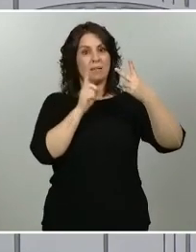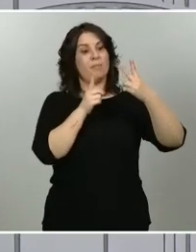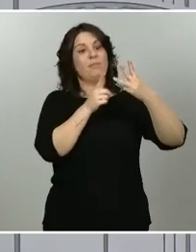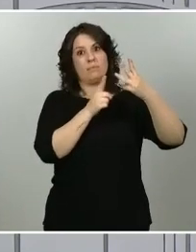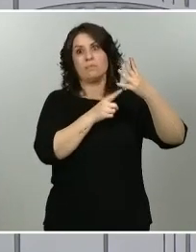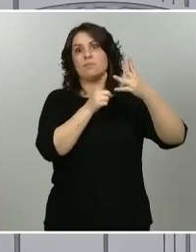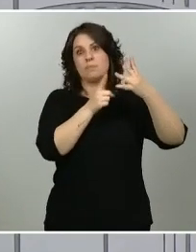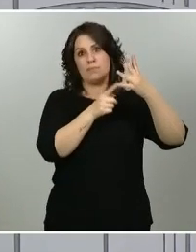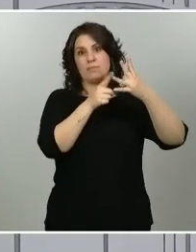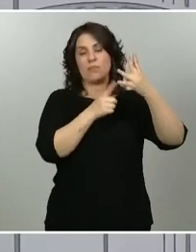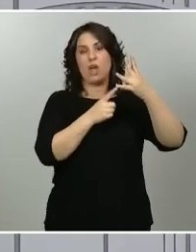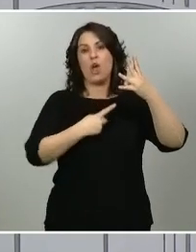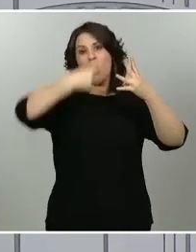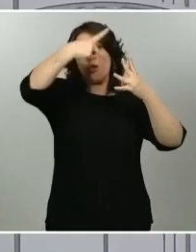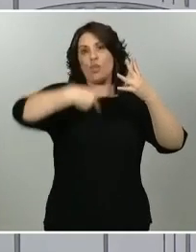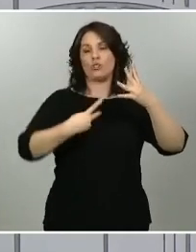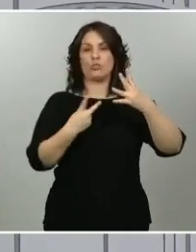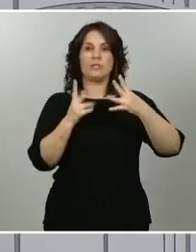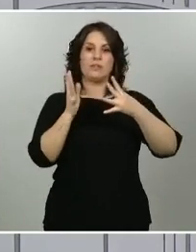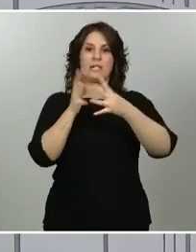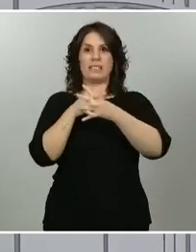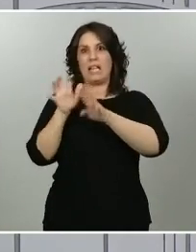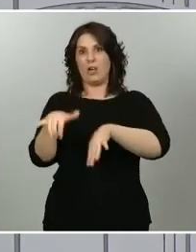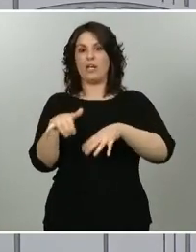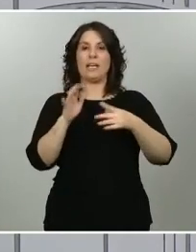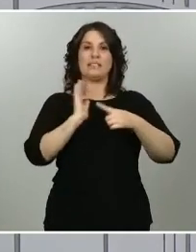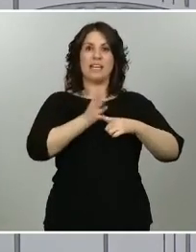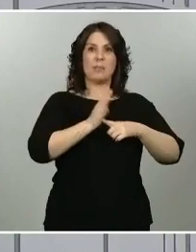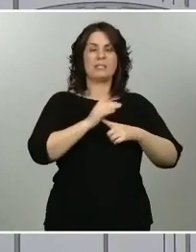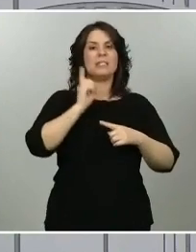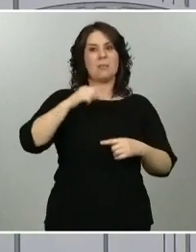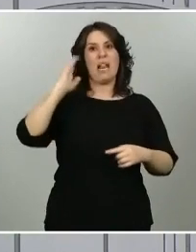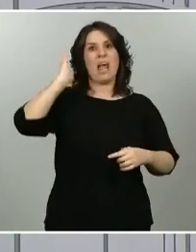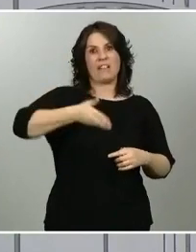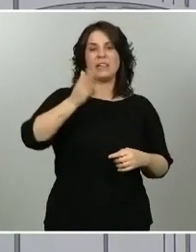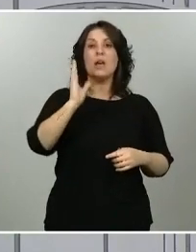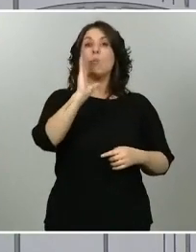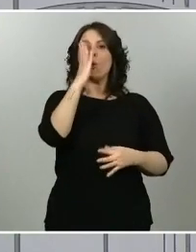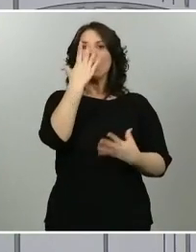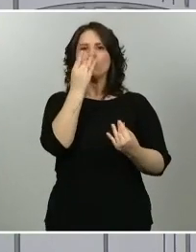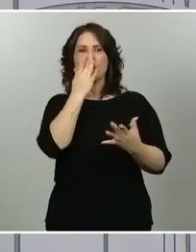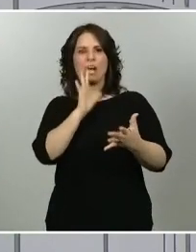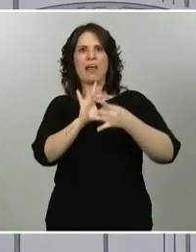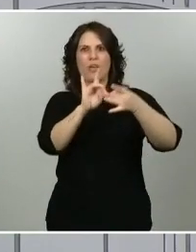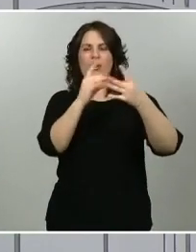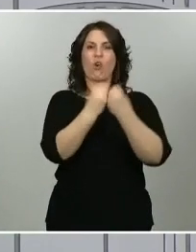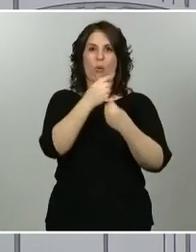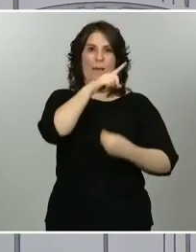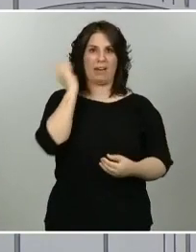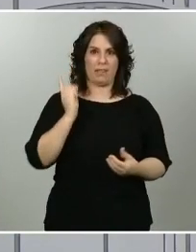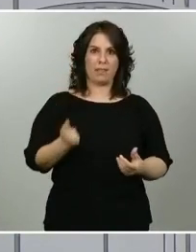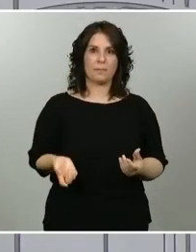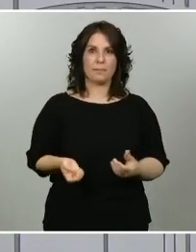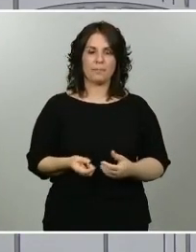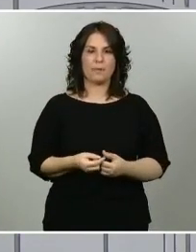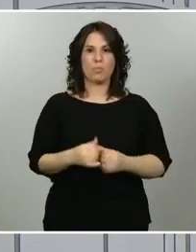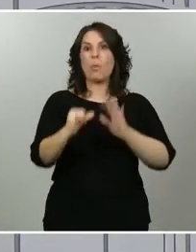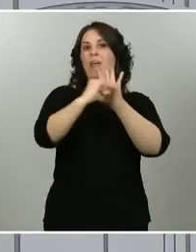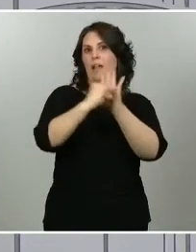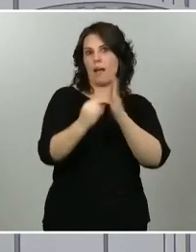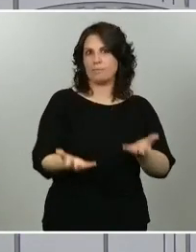han sido las comunidades más afectadas. Esto ha tenido un impacto importantísimo en sus servicios sanitarios,